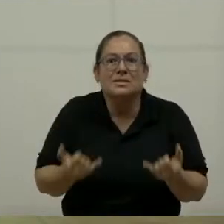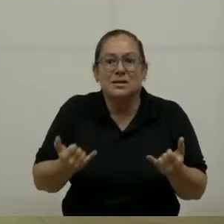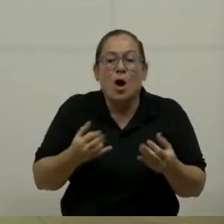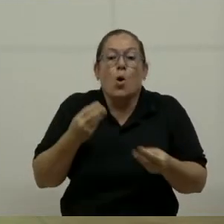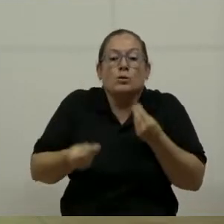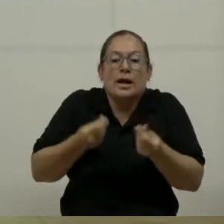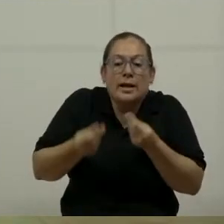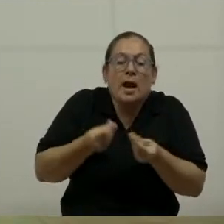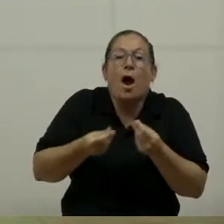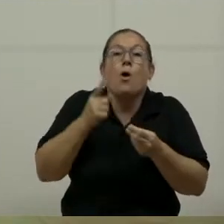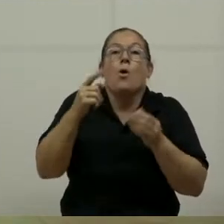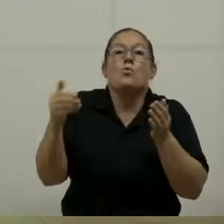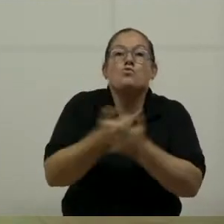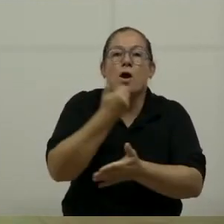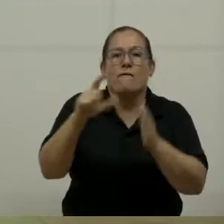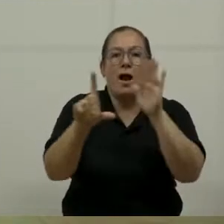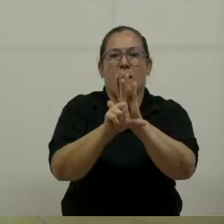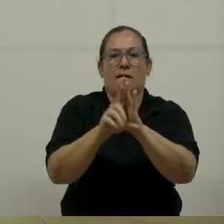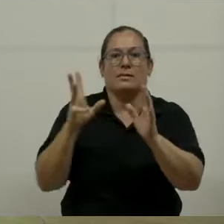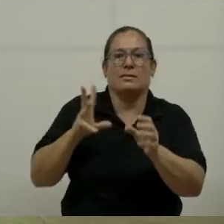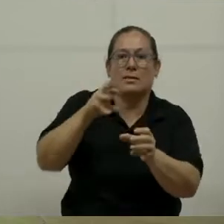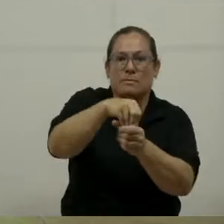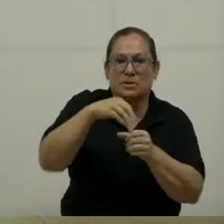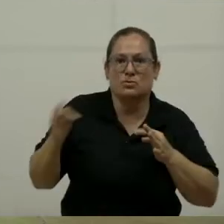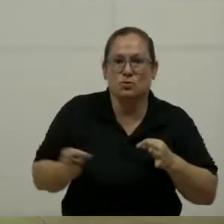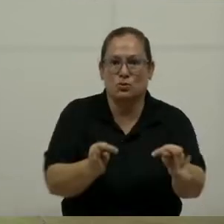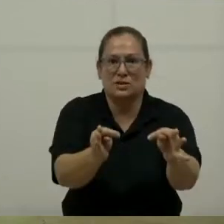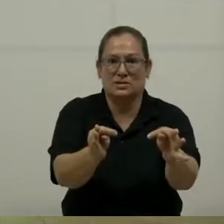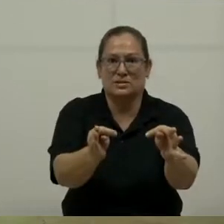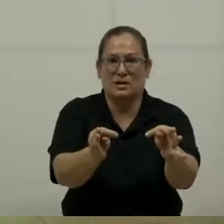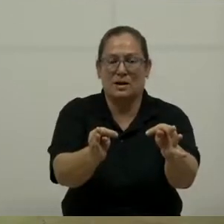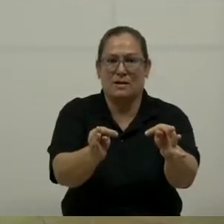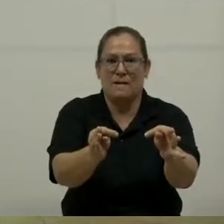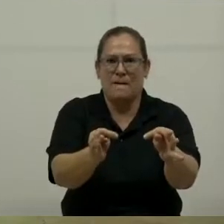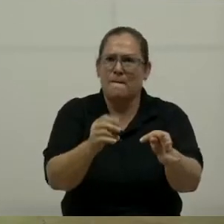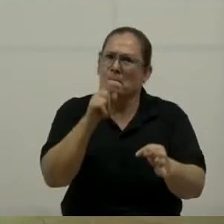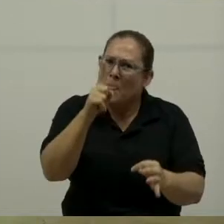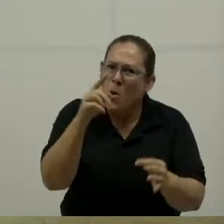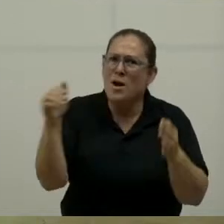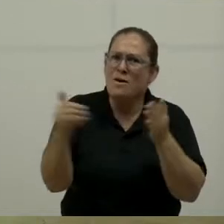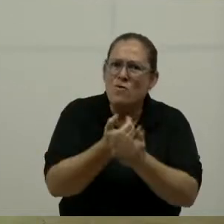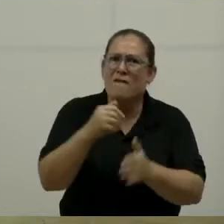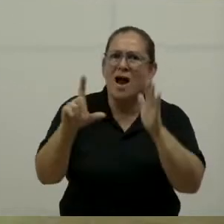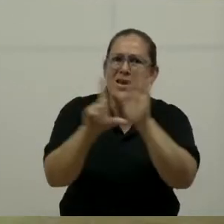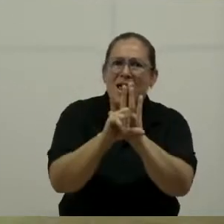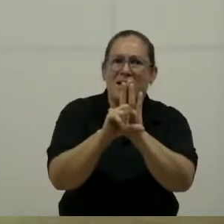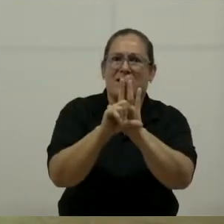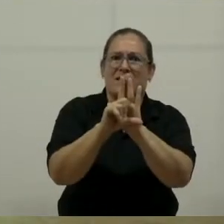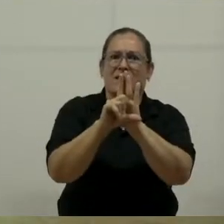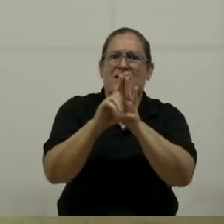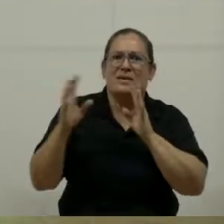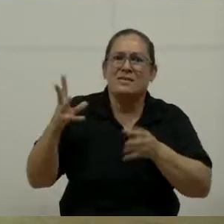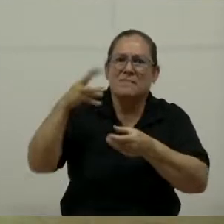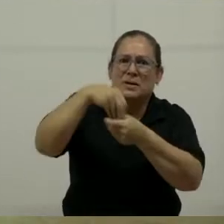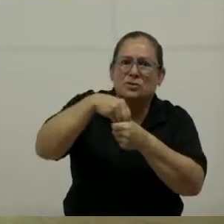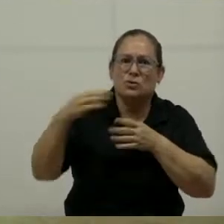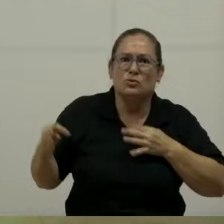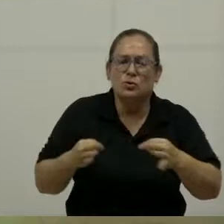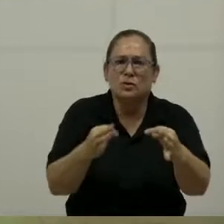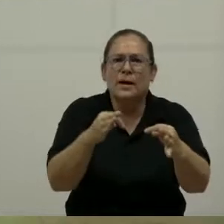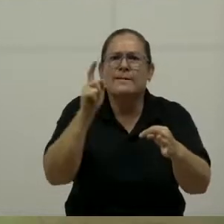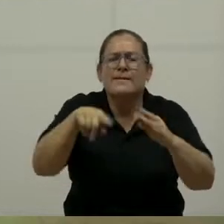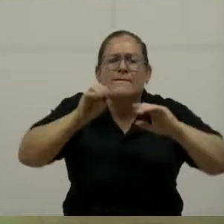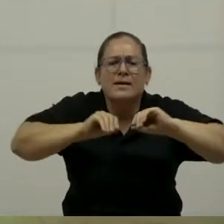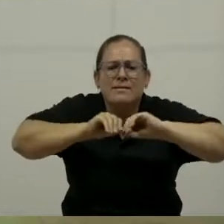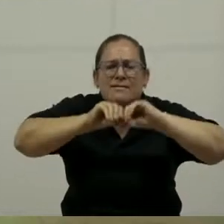generar una nueva ley de inversión turística. Una nueva ley de inversión en turismo sostenible. Y que tenga claramente